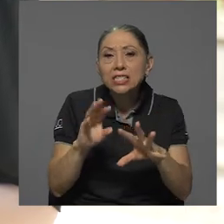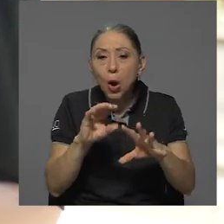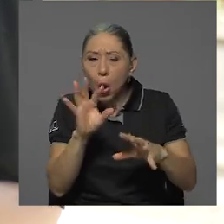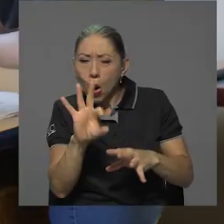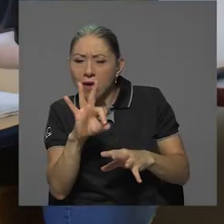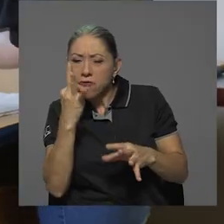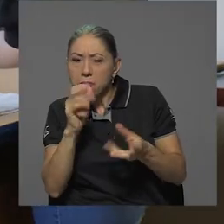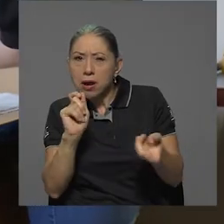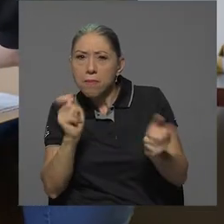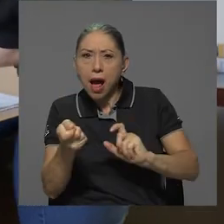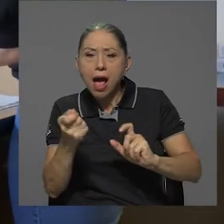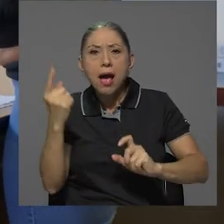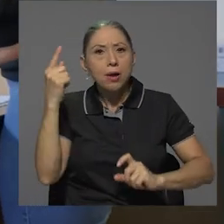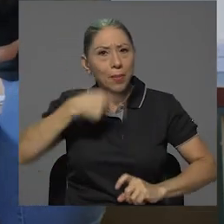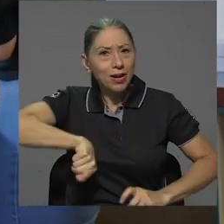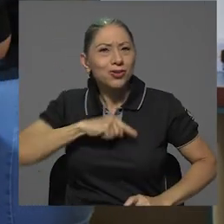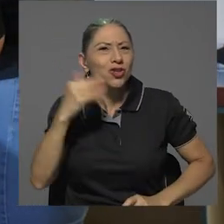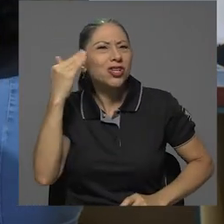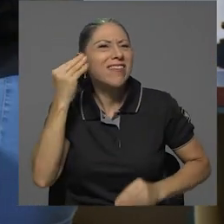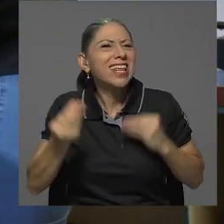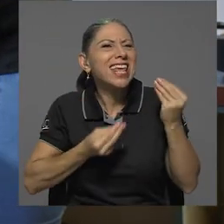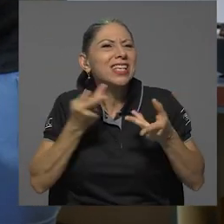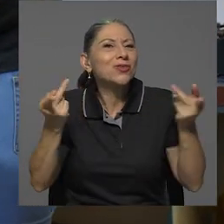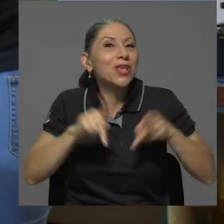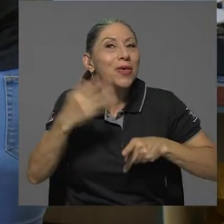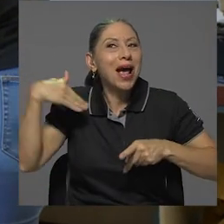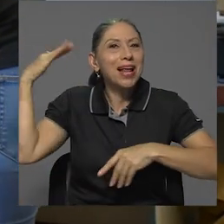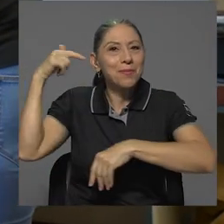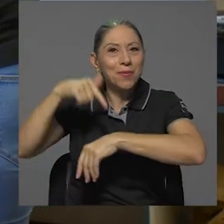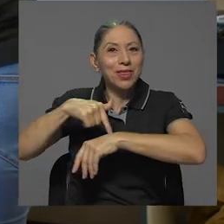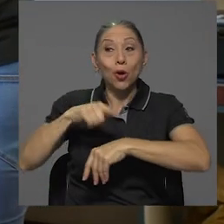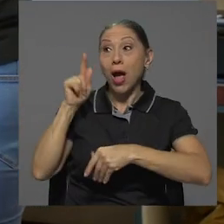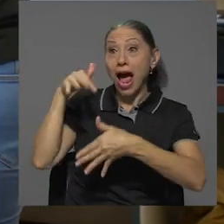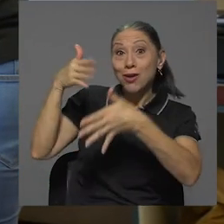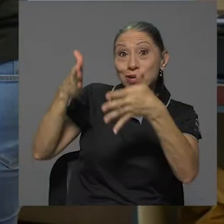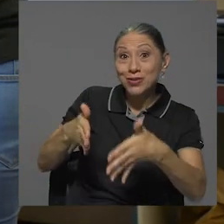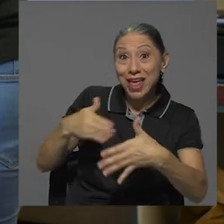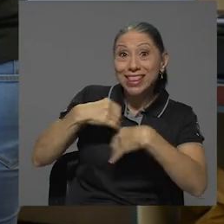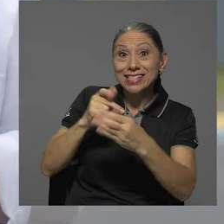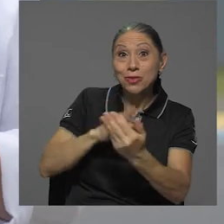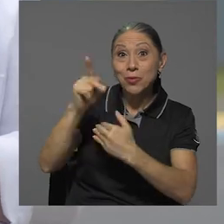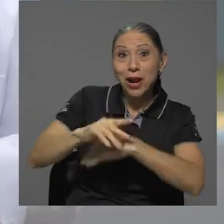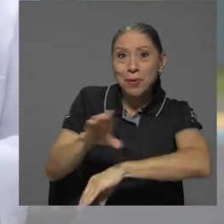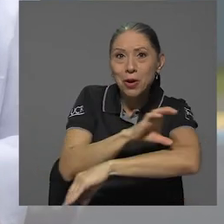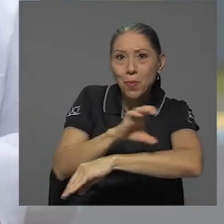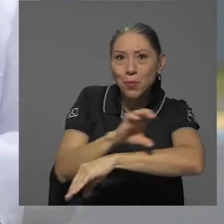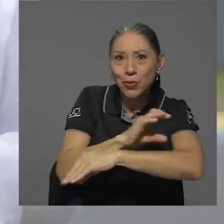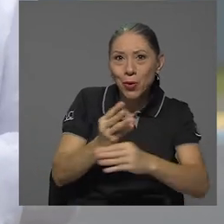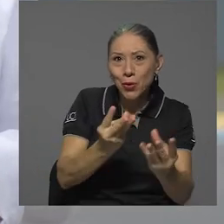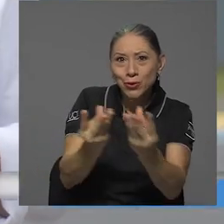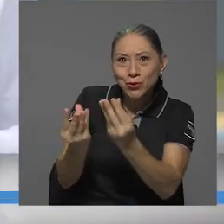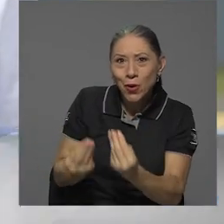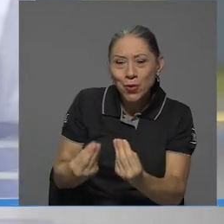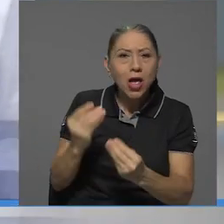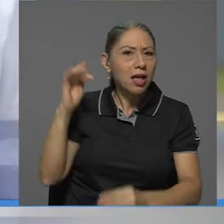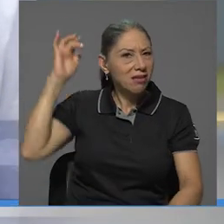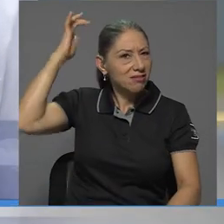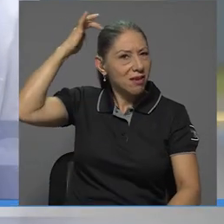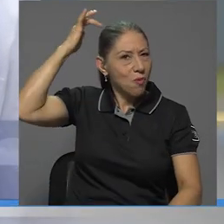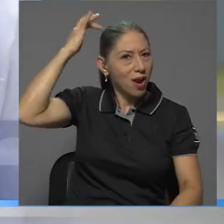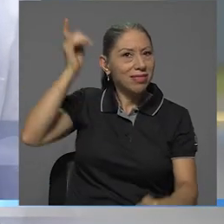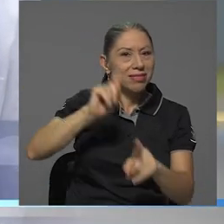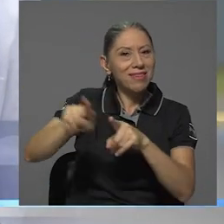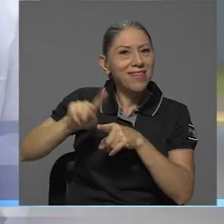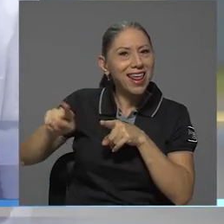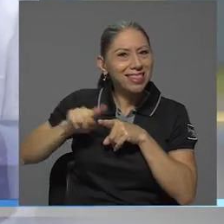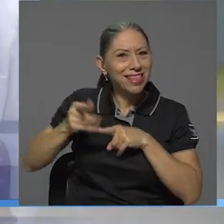nos indiquen qué sucedió en ese momento. Y hay un estudiante que está desarrollando un software en el cual se simulan diferentes